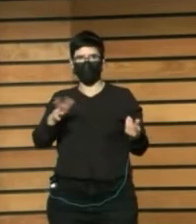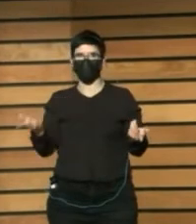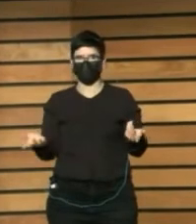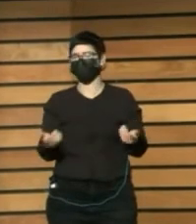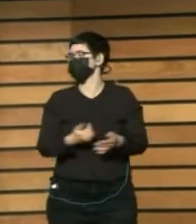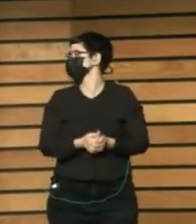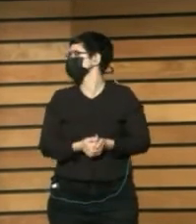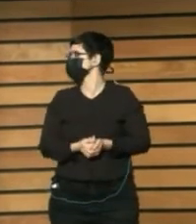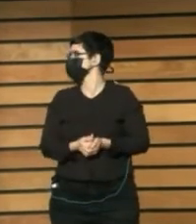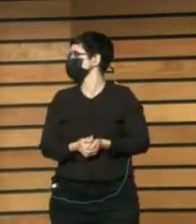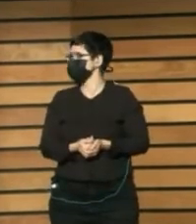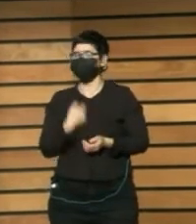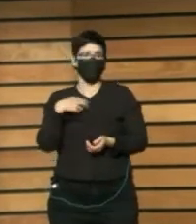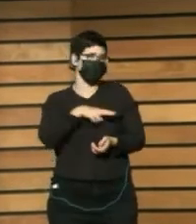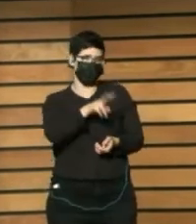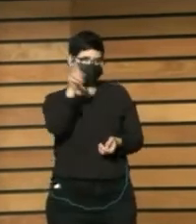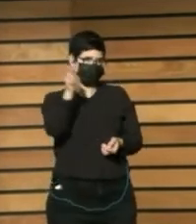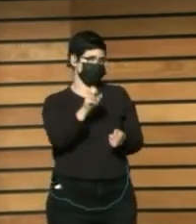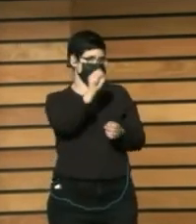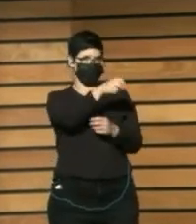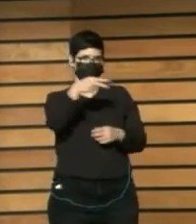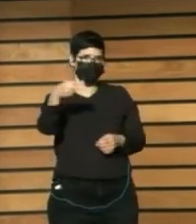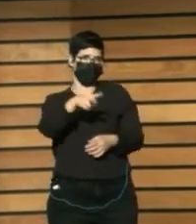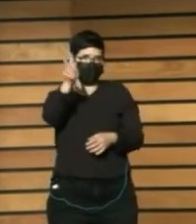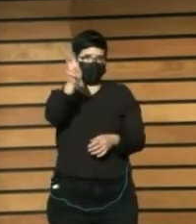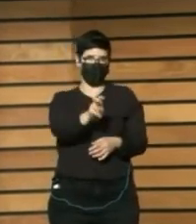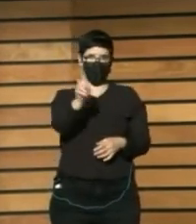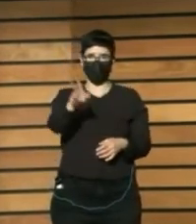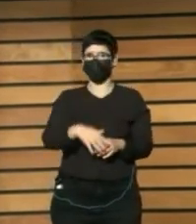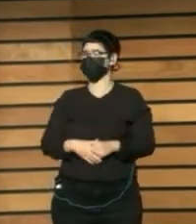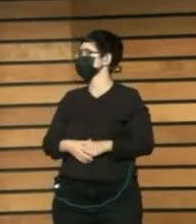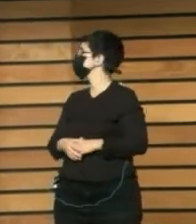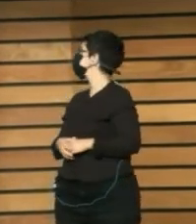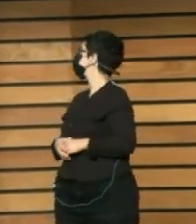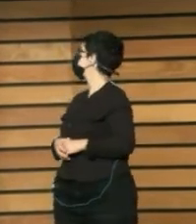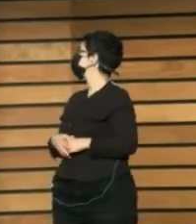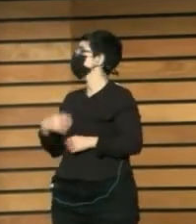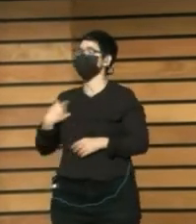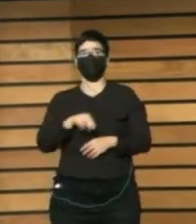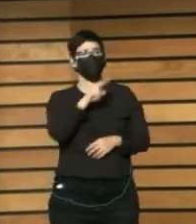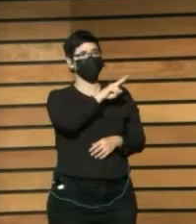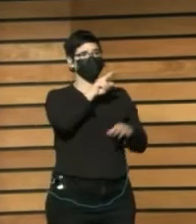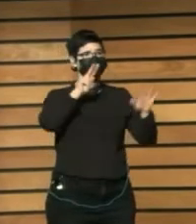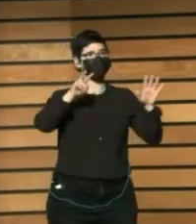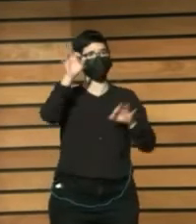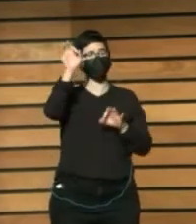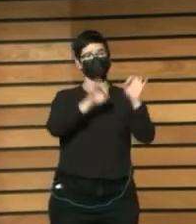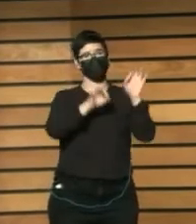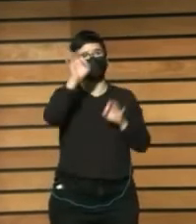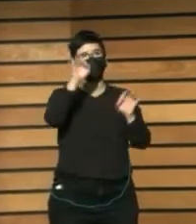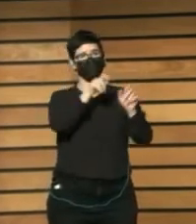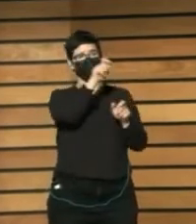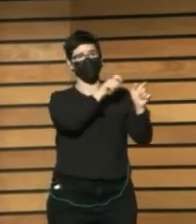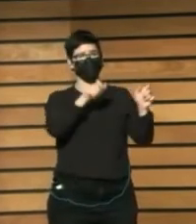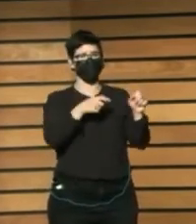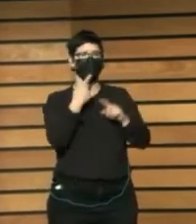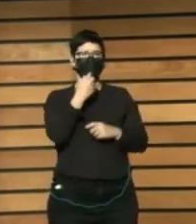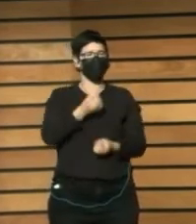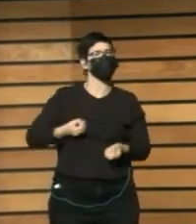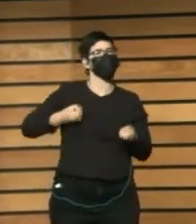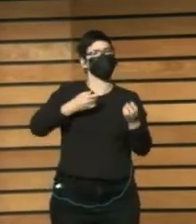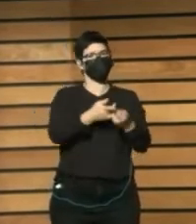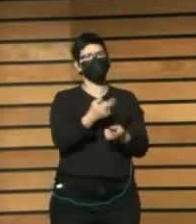Muy válidos Y el 27% Manifestaban Haber establecido